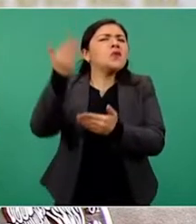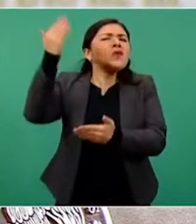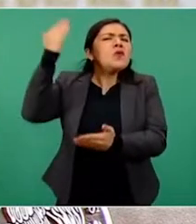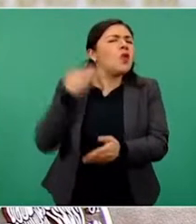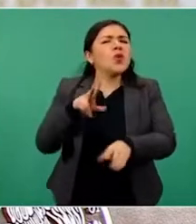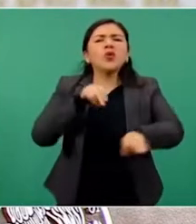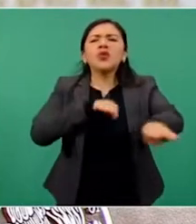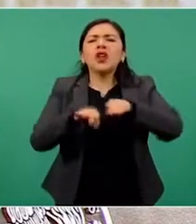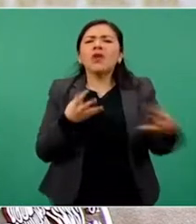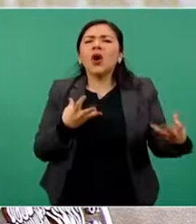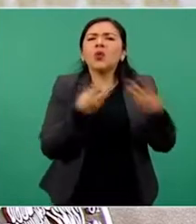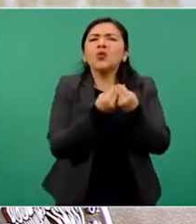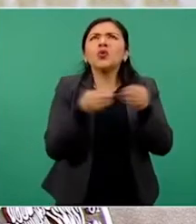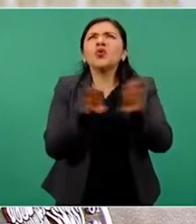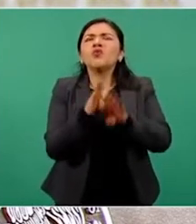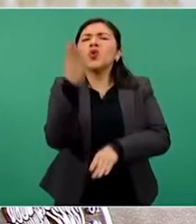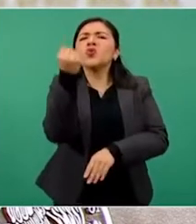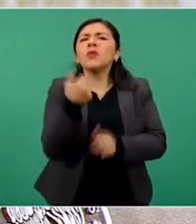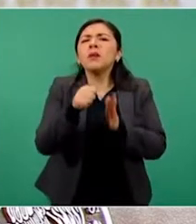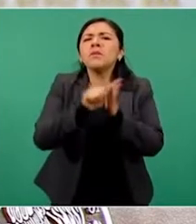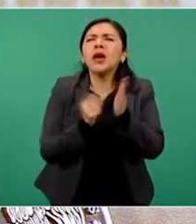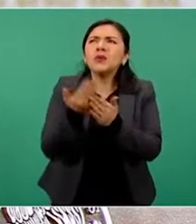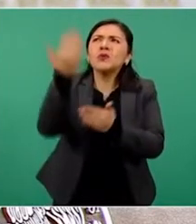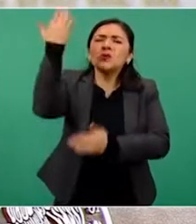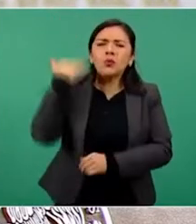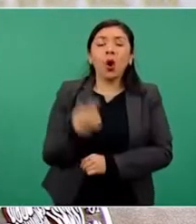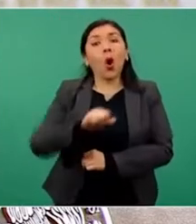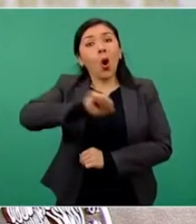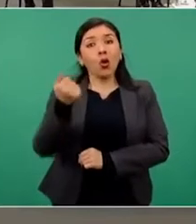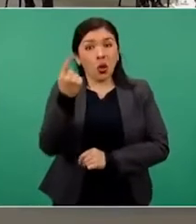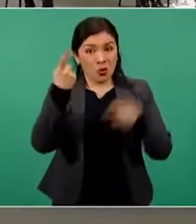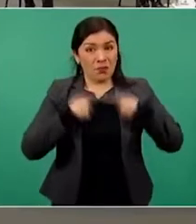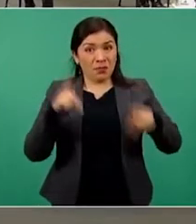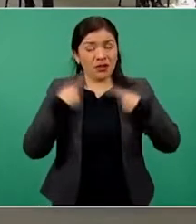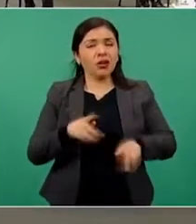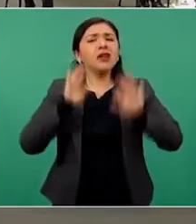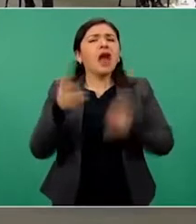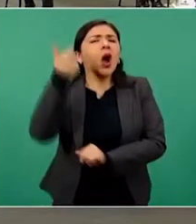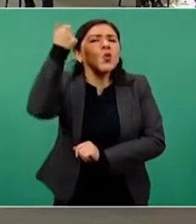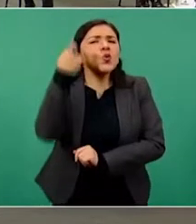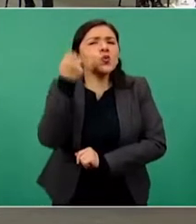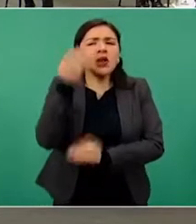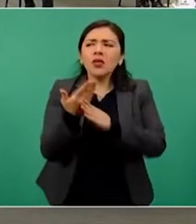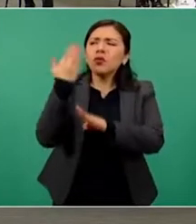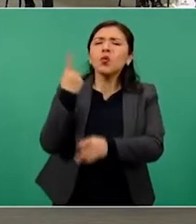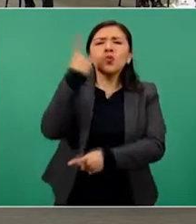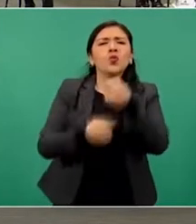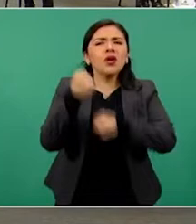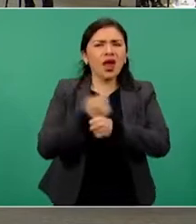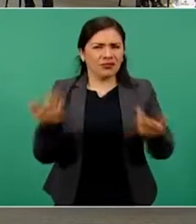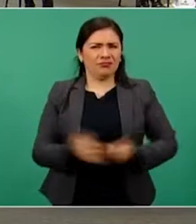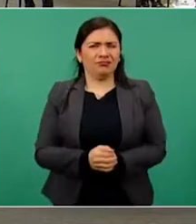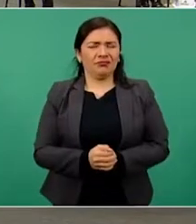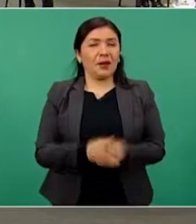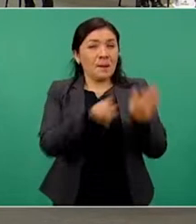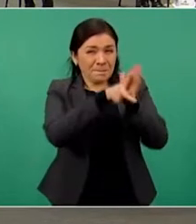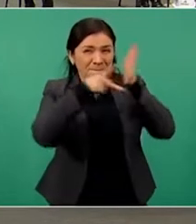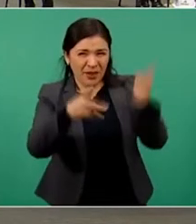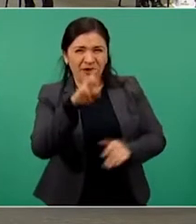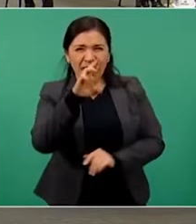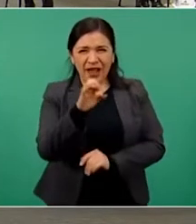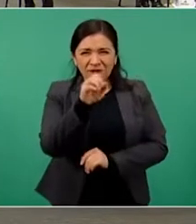y uno más se jubiló hace más de un año. Tanto el video de Latinos como la nota del periódico Reforma buscan